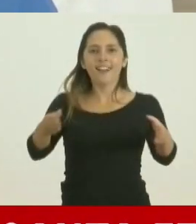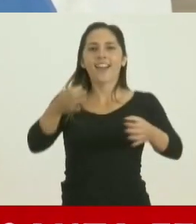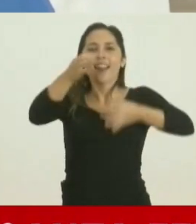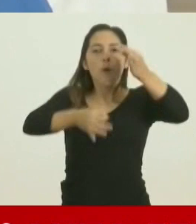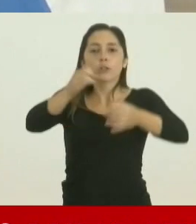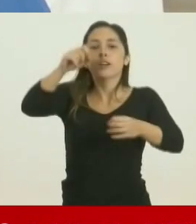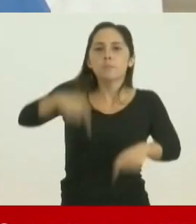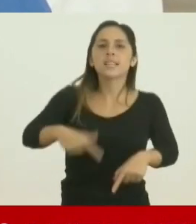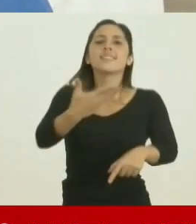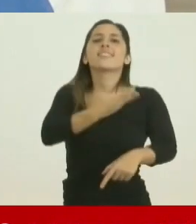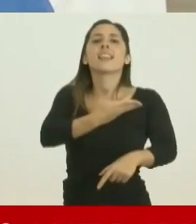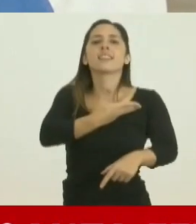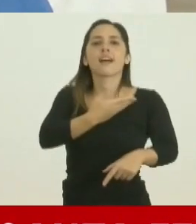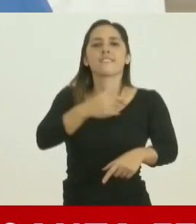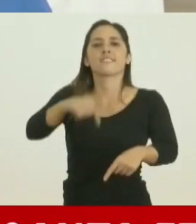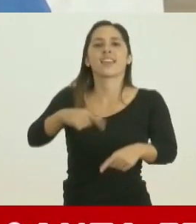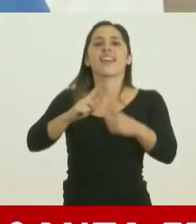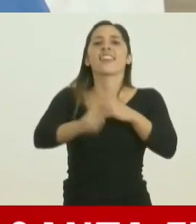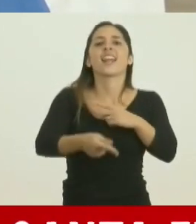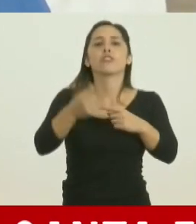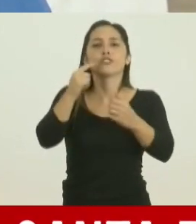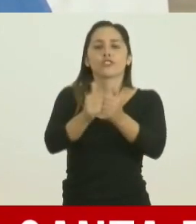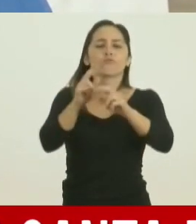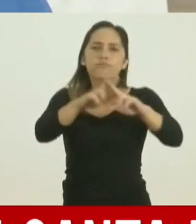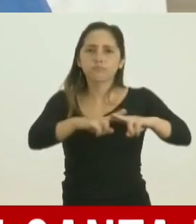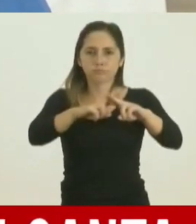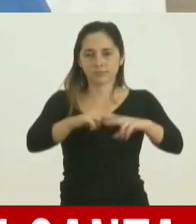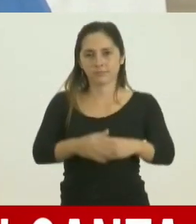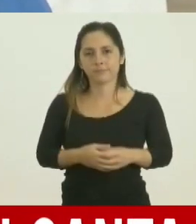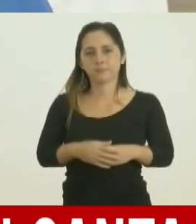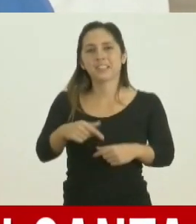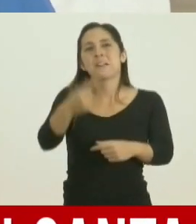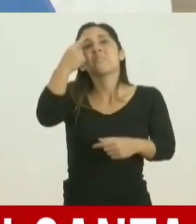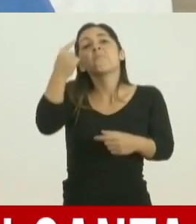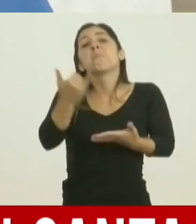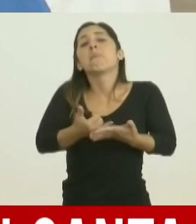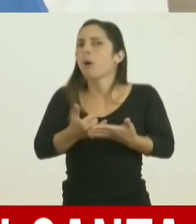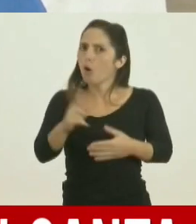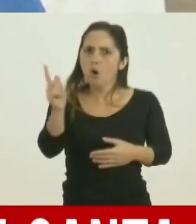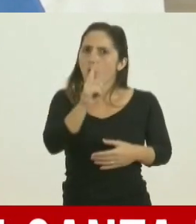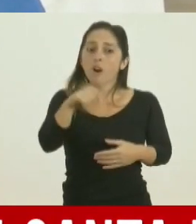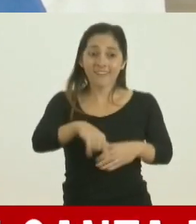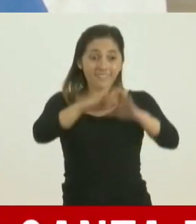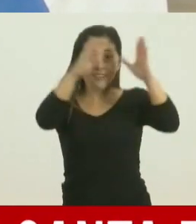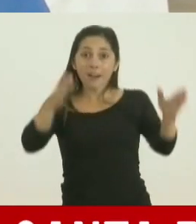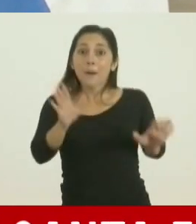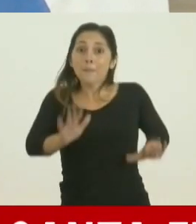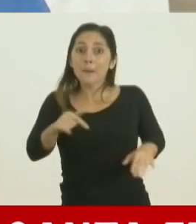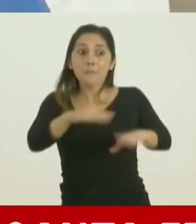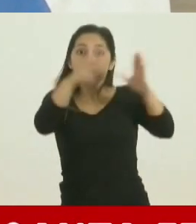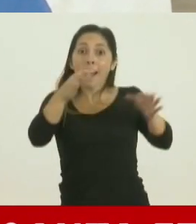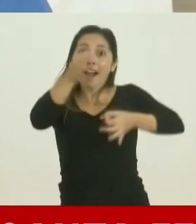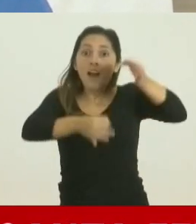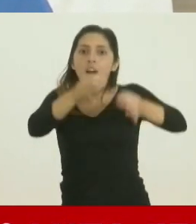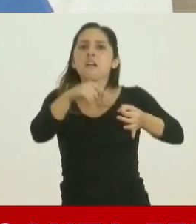Santa Fe para realizar los estudios. Esto no es un hecho menor. Este laboratorio permitiría que podamos